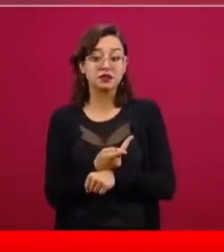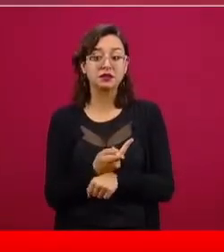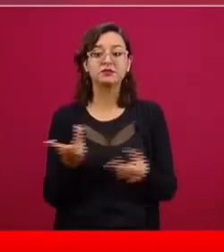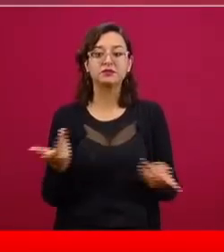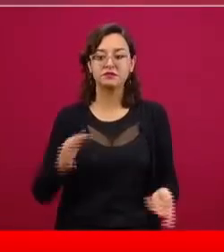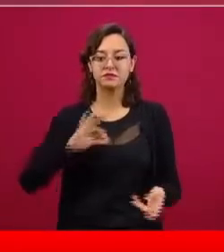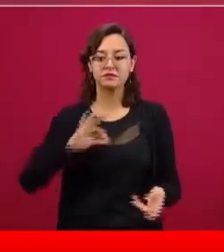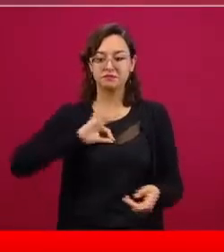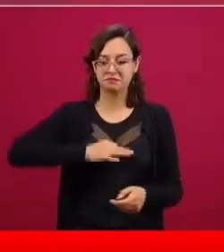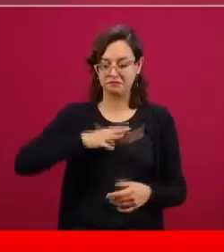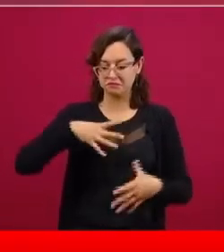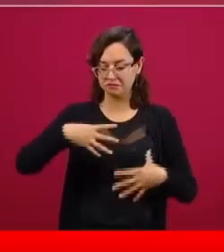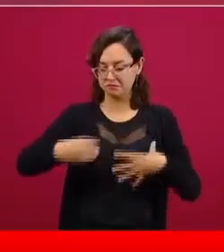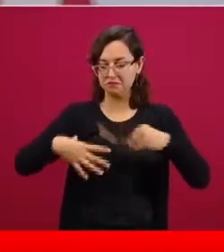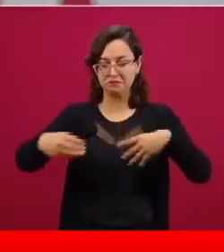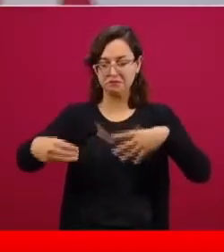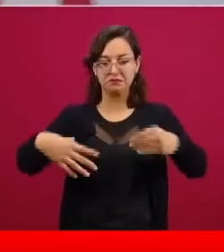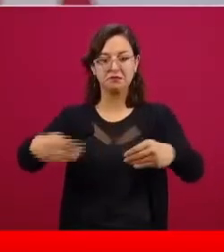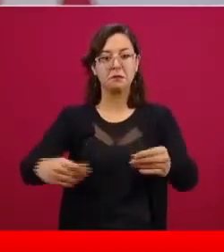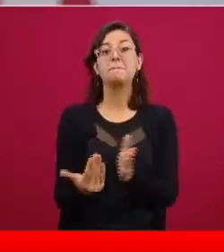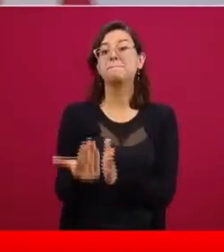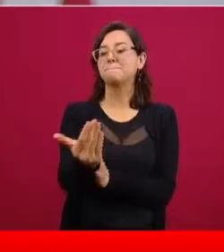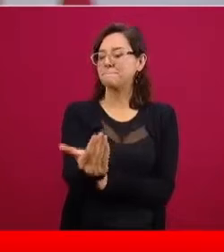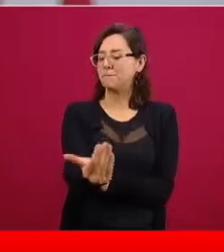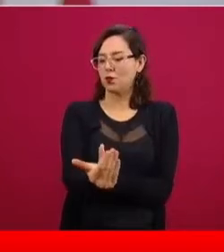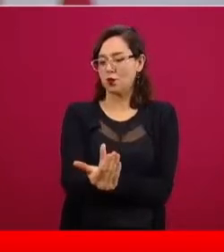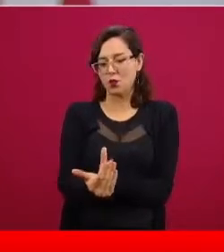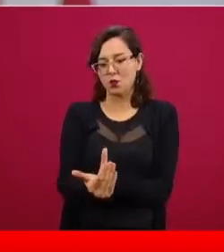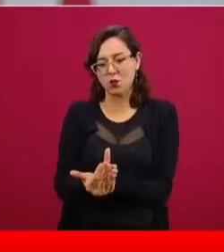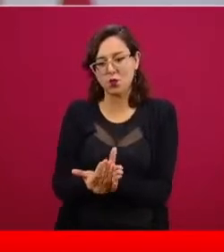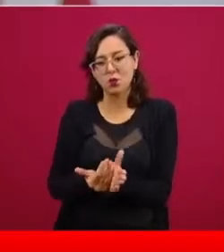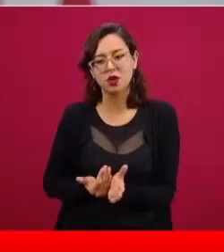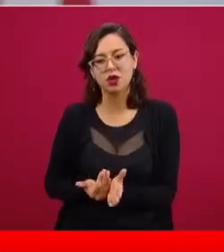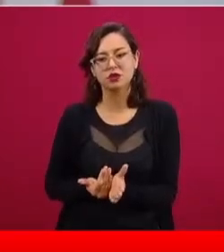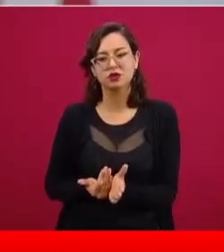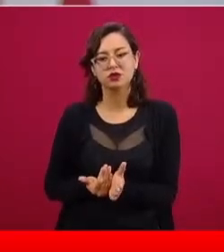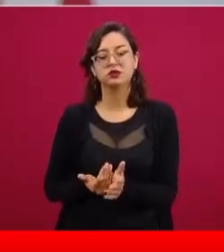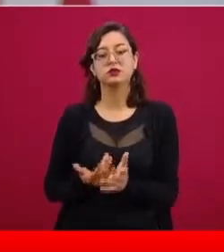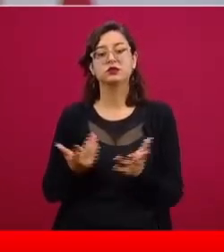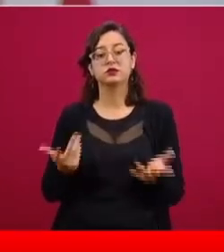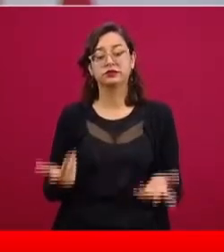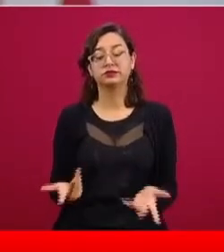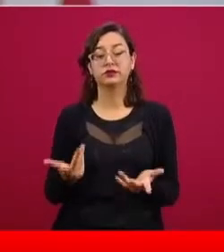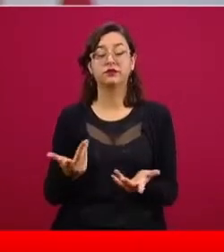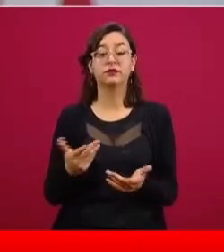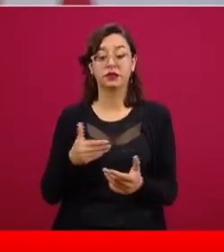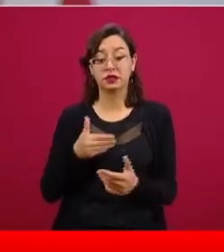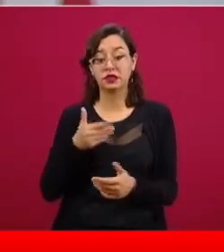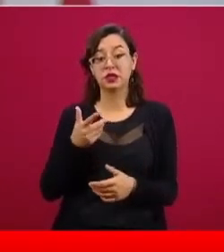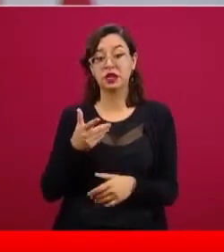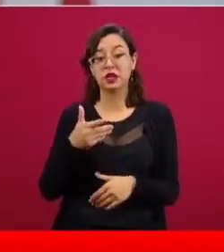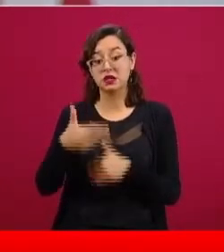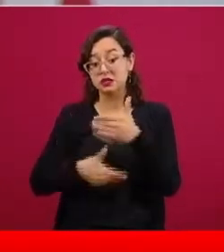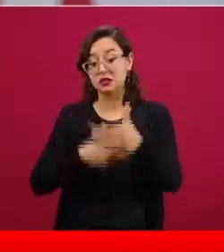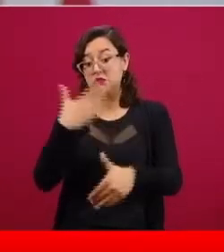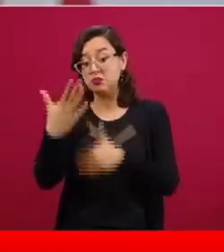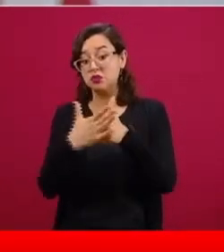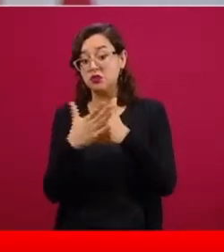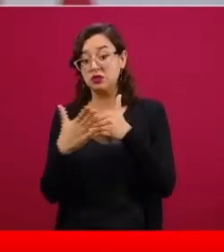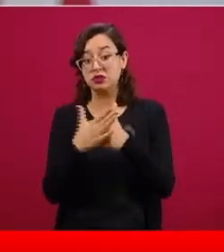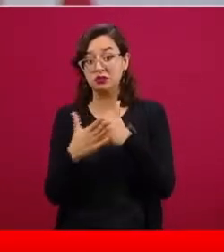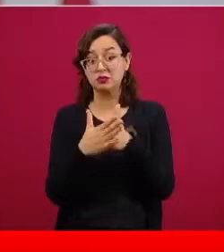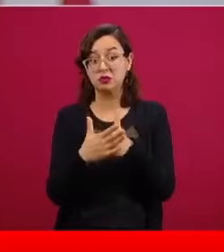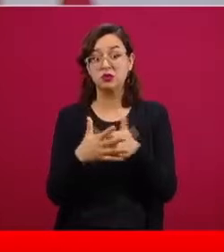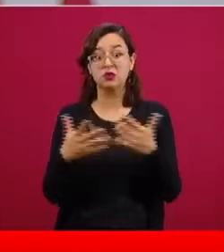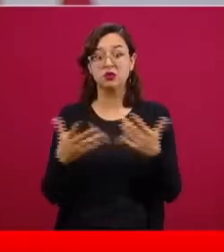reduzcan, se reduzcan sustancialmente y el momento en donde es más importante que se reduzcan es precisamente